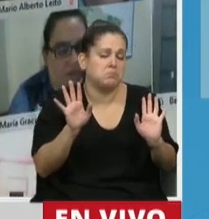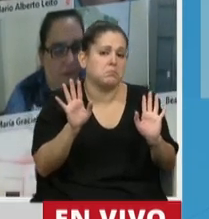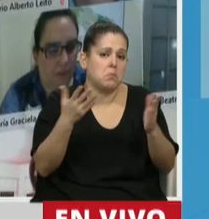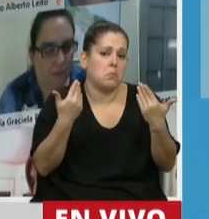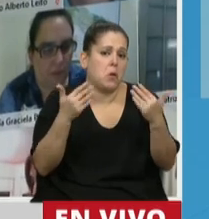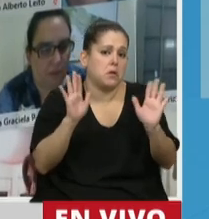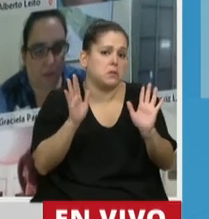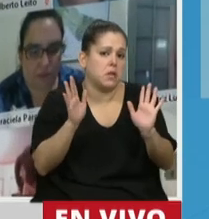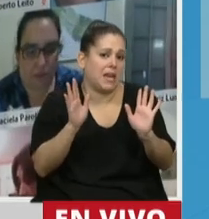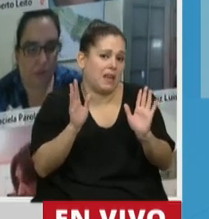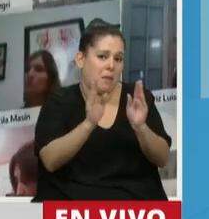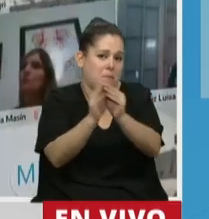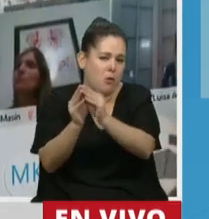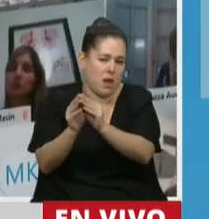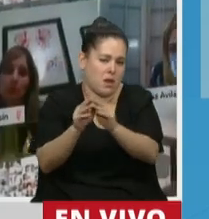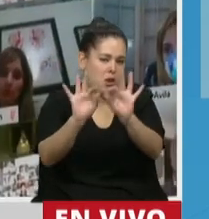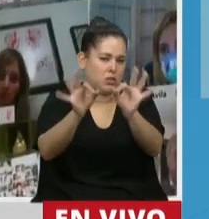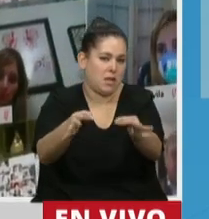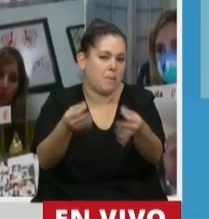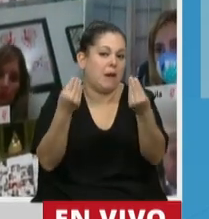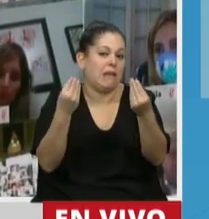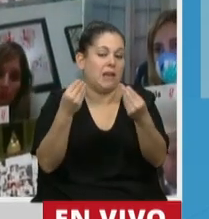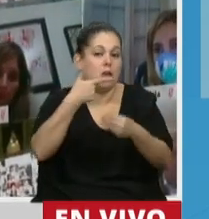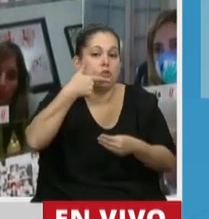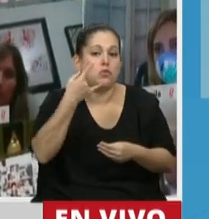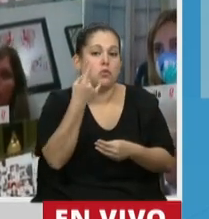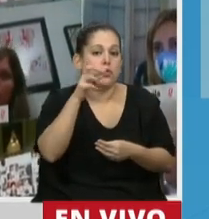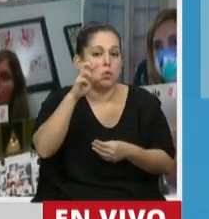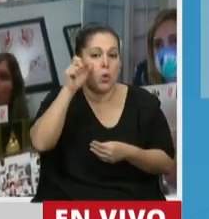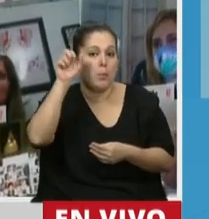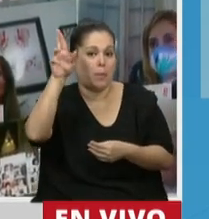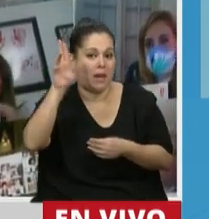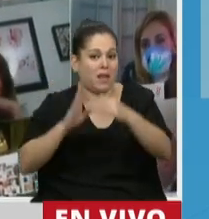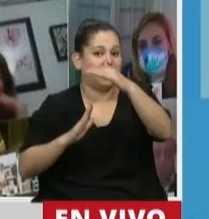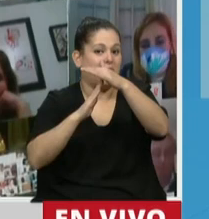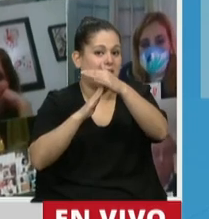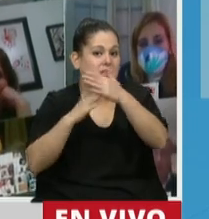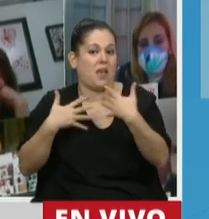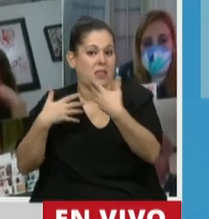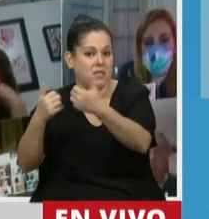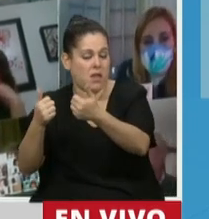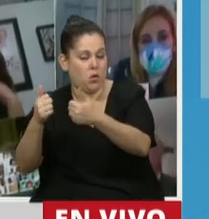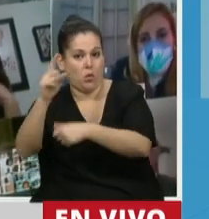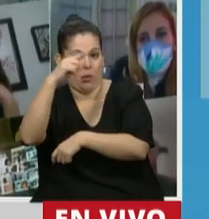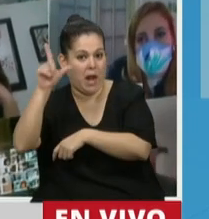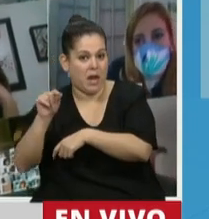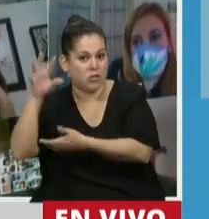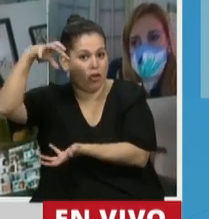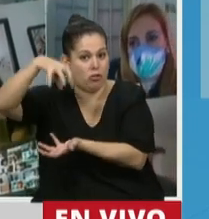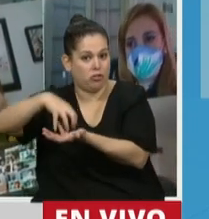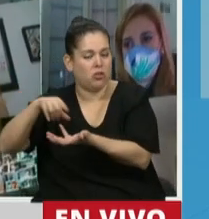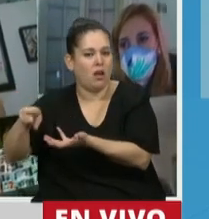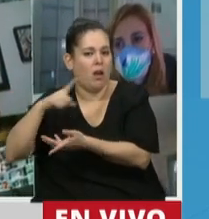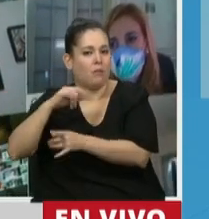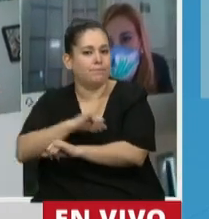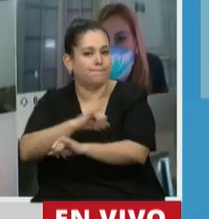que sepan, mis colegas, que la Superintendencia de Servicios de Salud de la Nación dictó en el marco de la